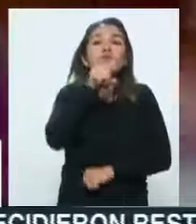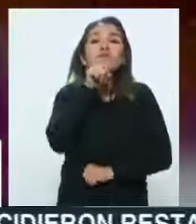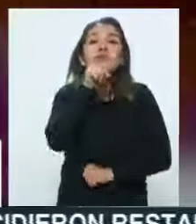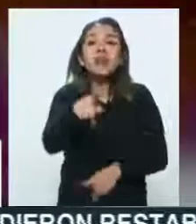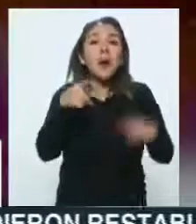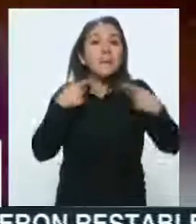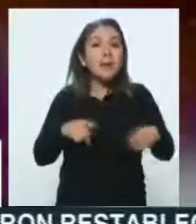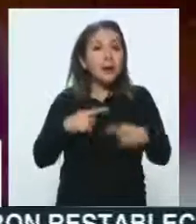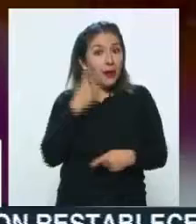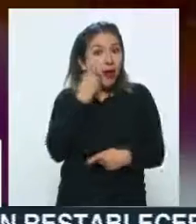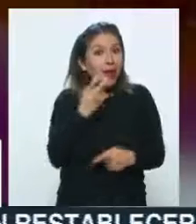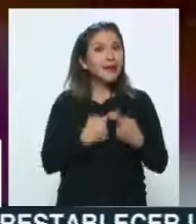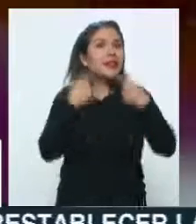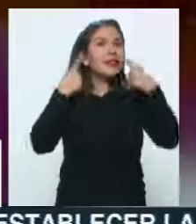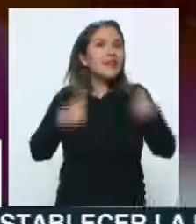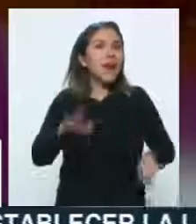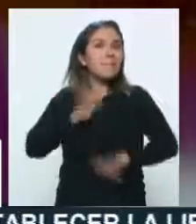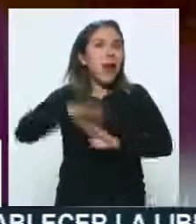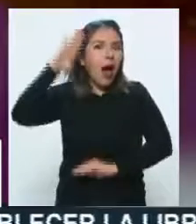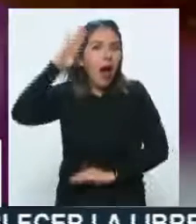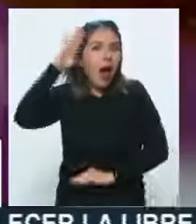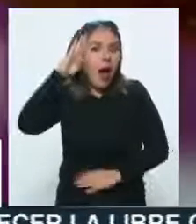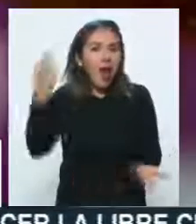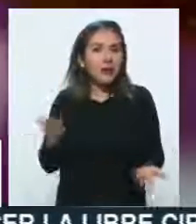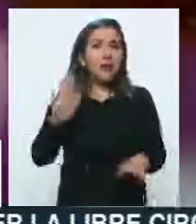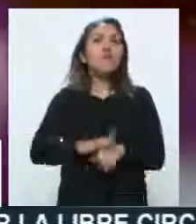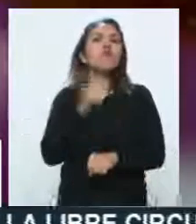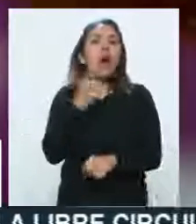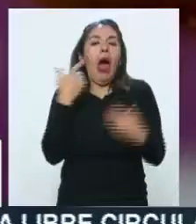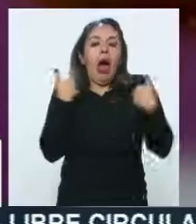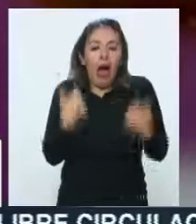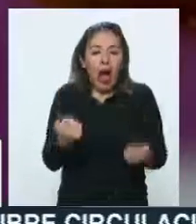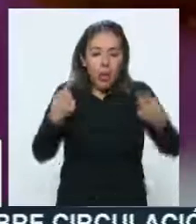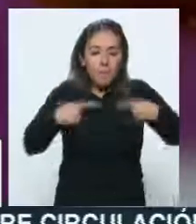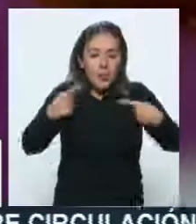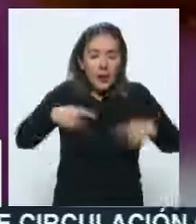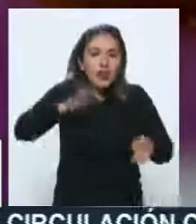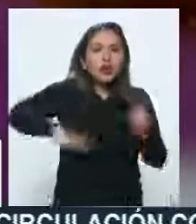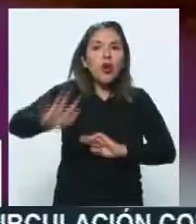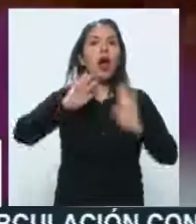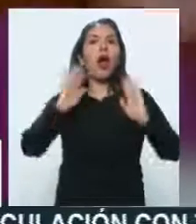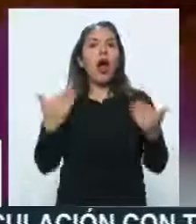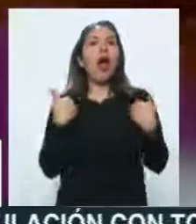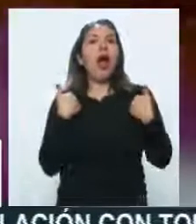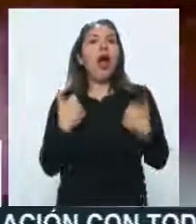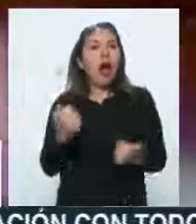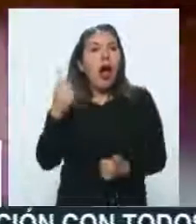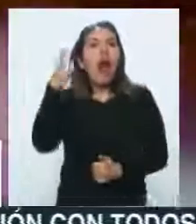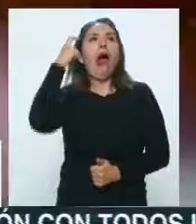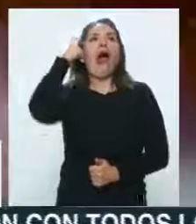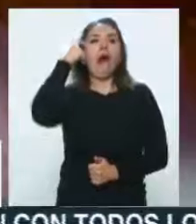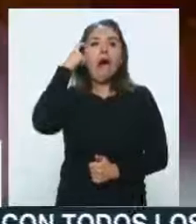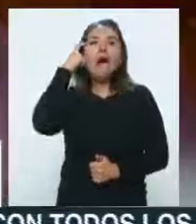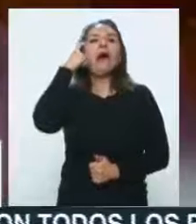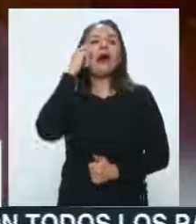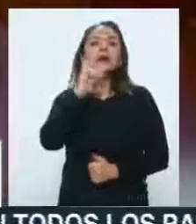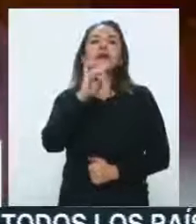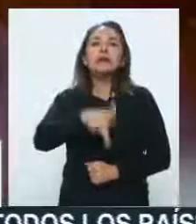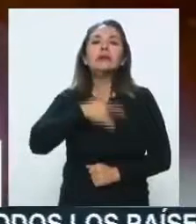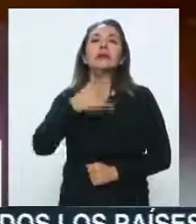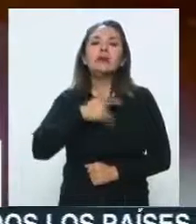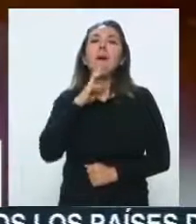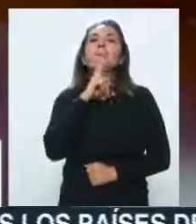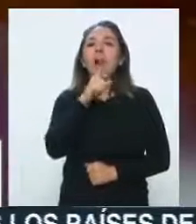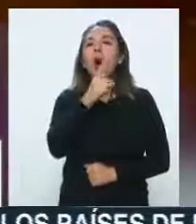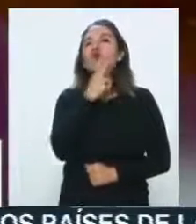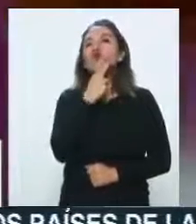y esa es una diferencia enorme, porque entonces pues la gente ya va a tener más motivación para